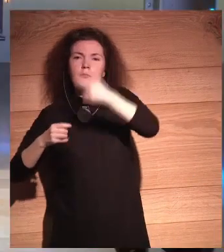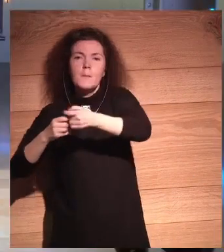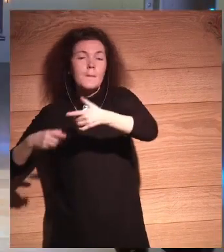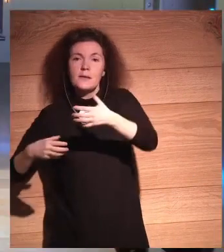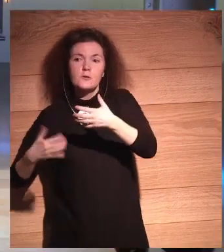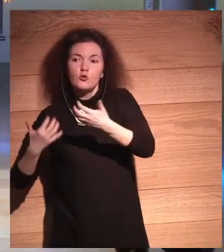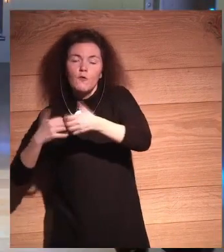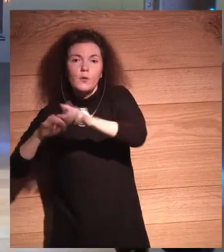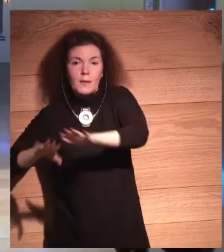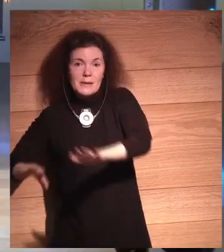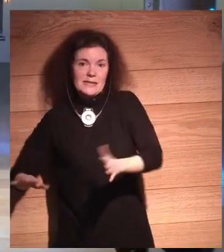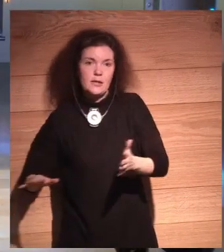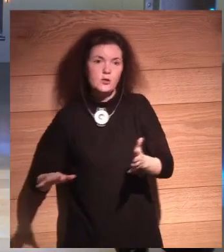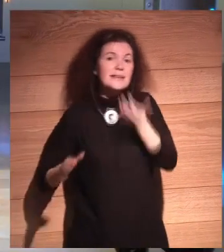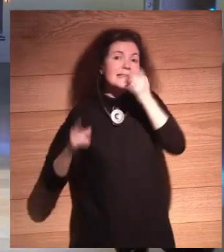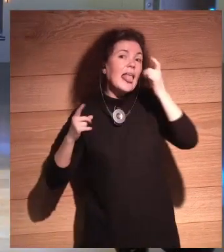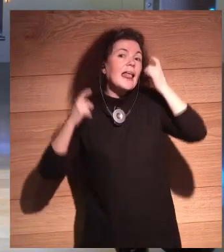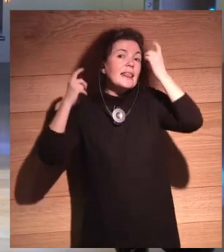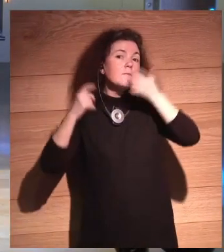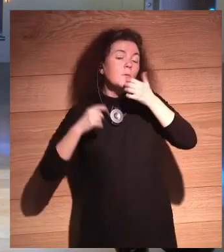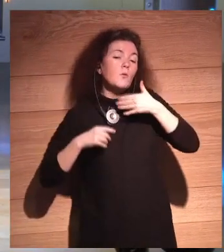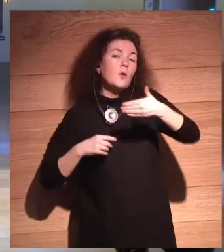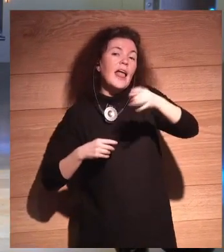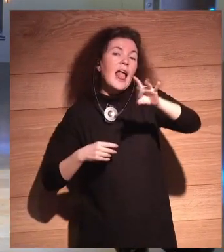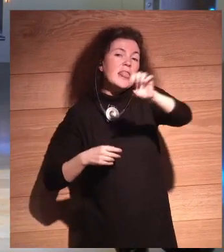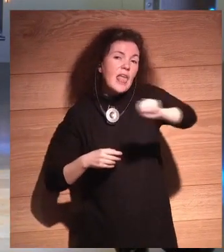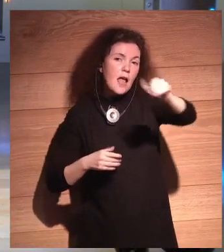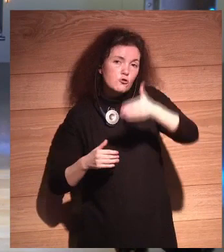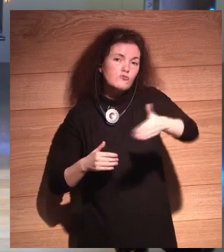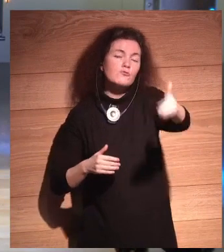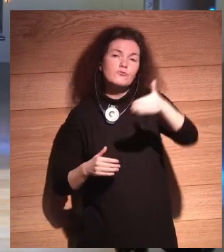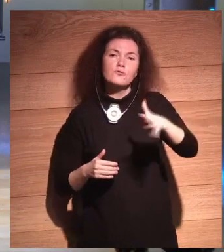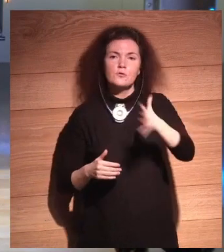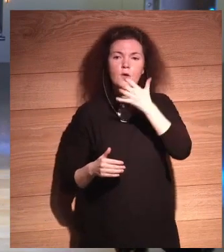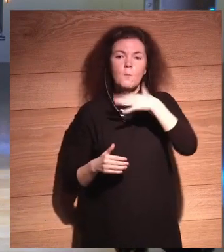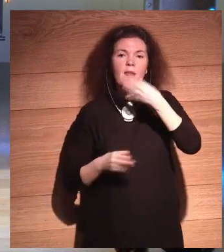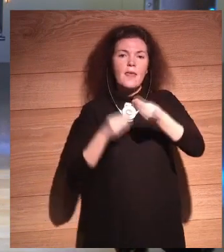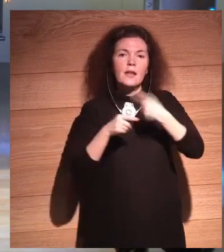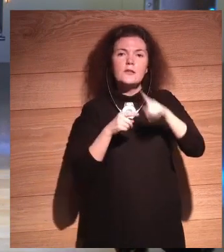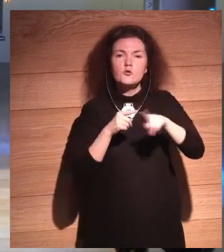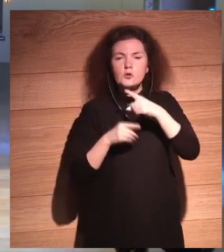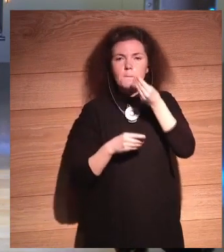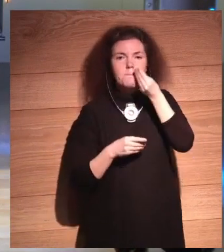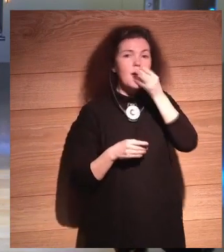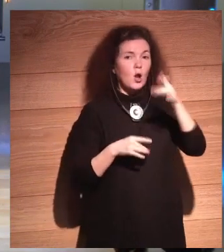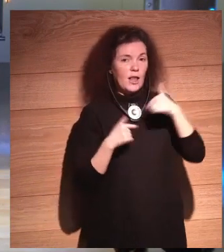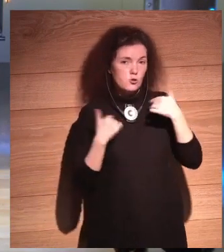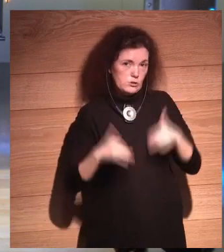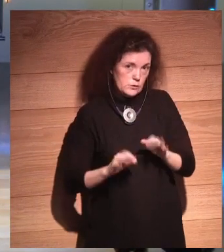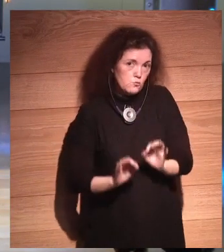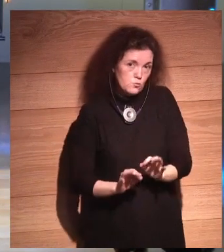Así que, si lo intentamos, incluso si tenemos 15 años, podéis hacer las cosas mucho mejor que yo,